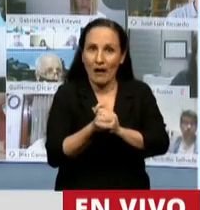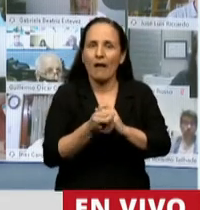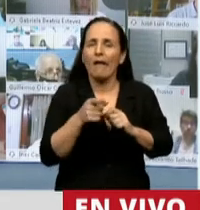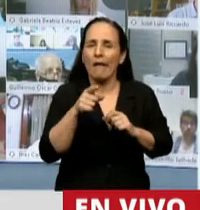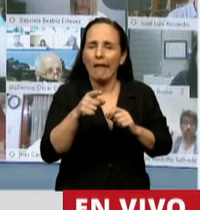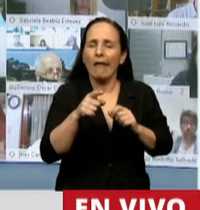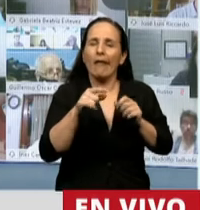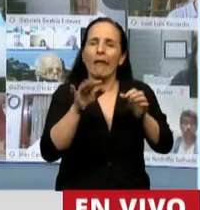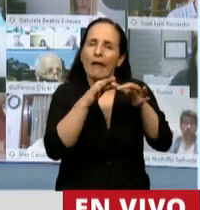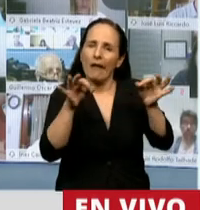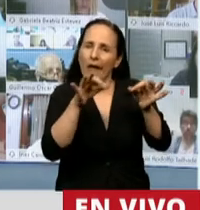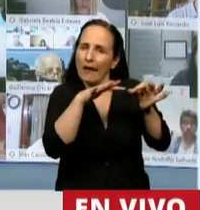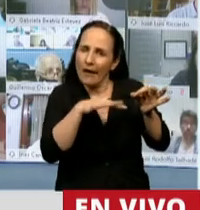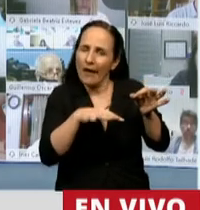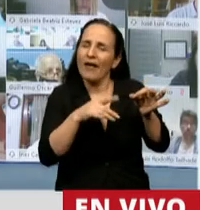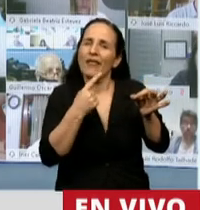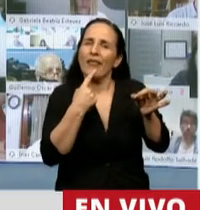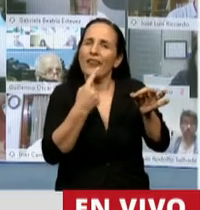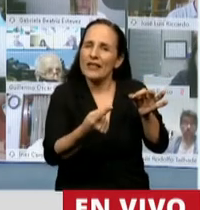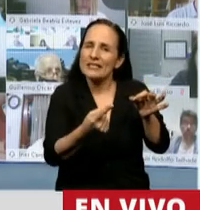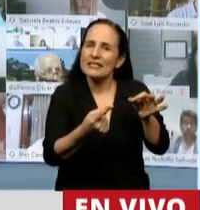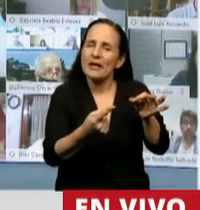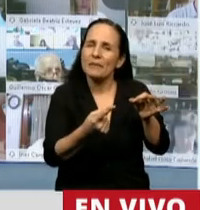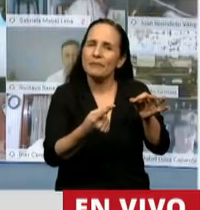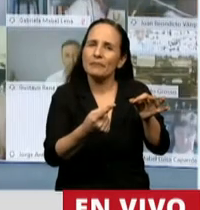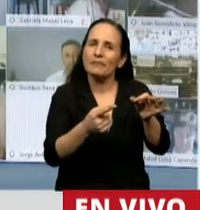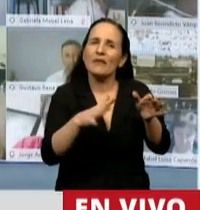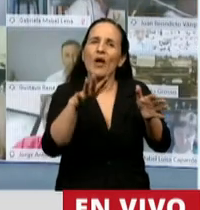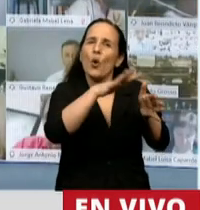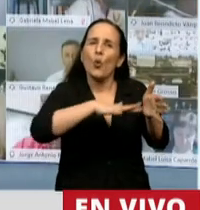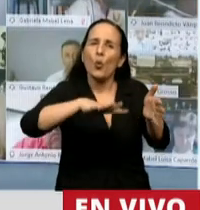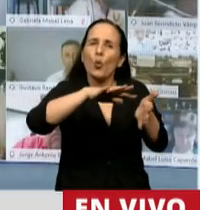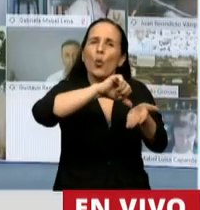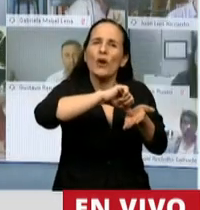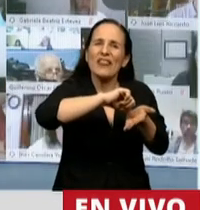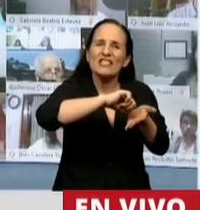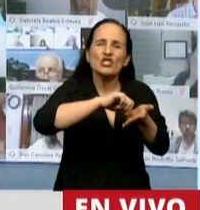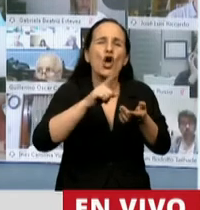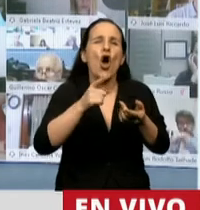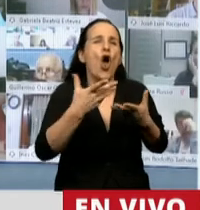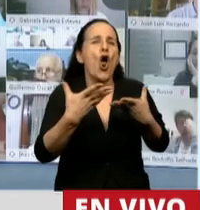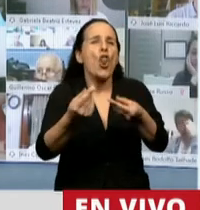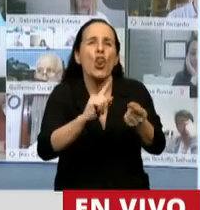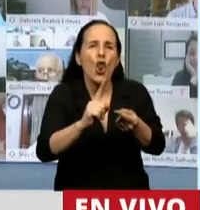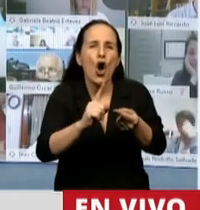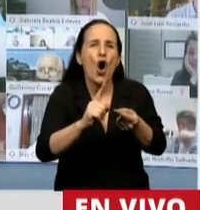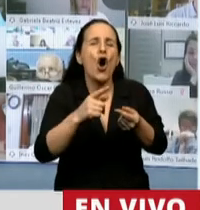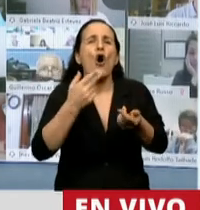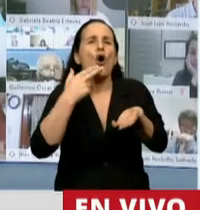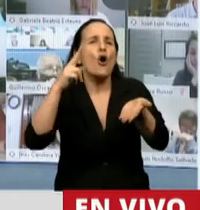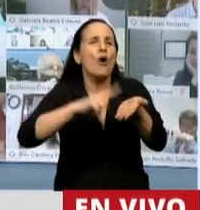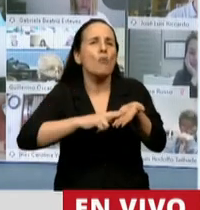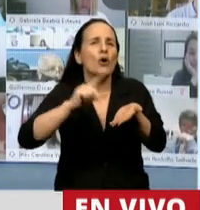sigue el artículo 2 diciendo en jurisdicciones no cooperantes o jurisdicciones de bajo o nula